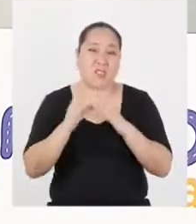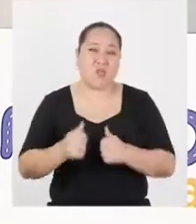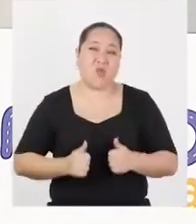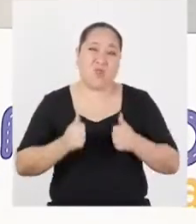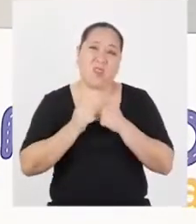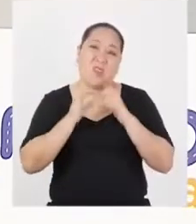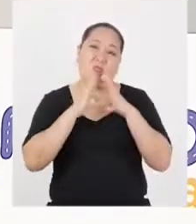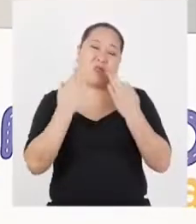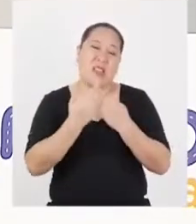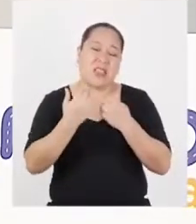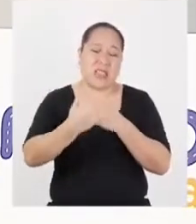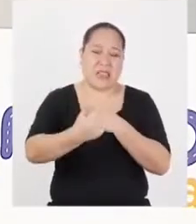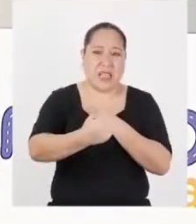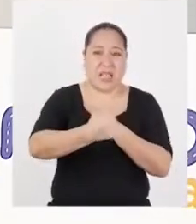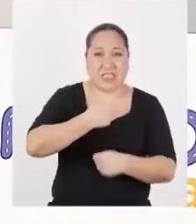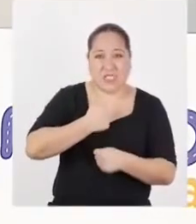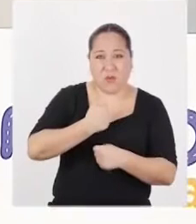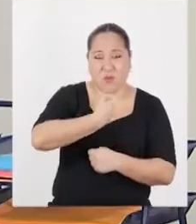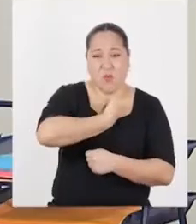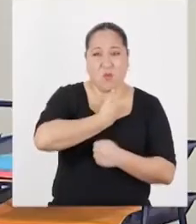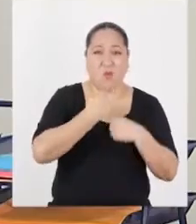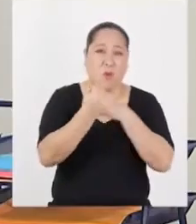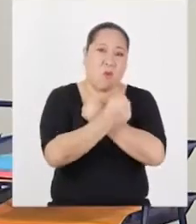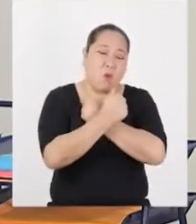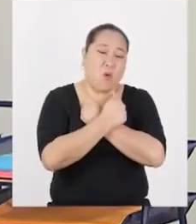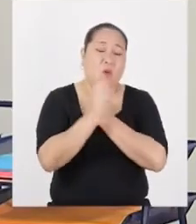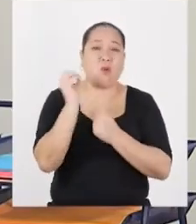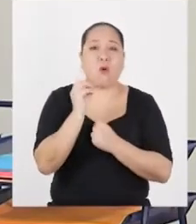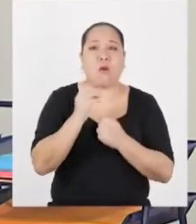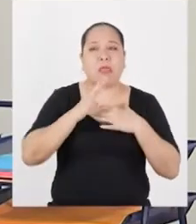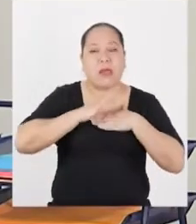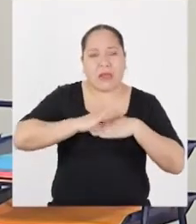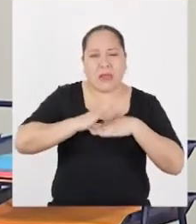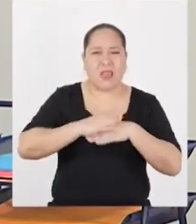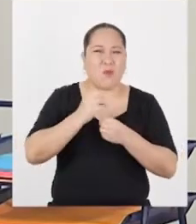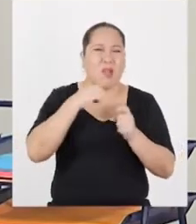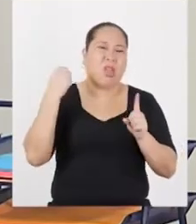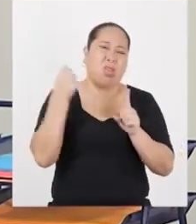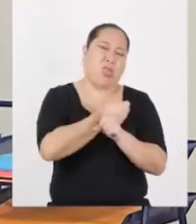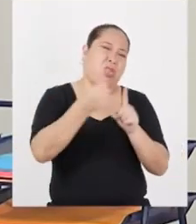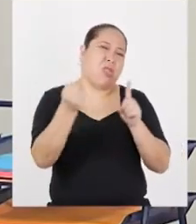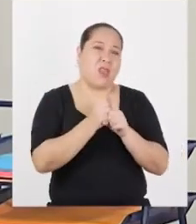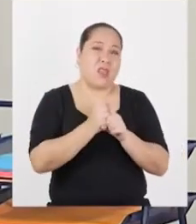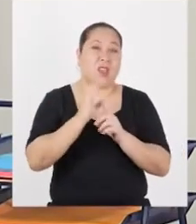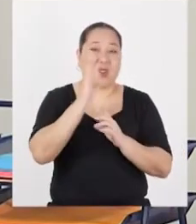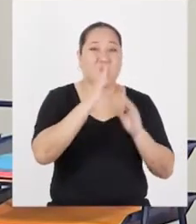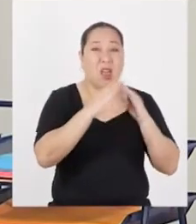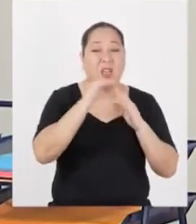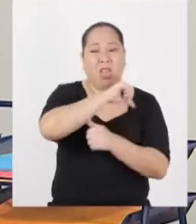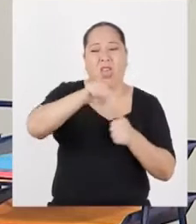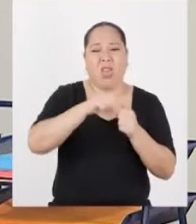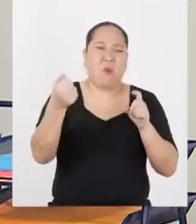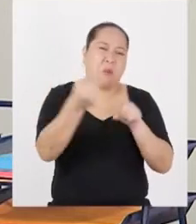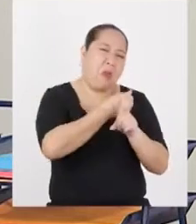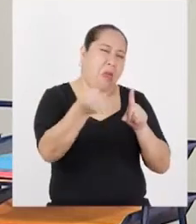Su vida familiar afecta su autoestima y su tranquilidad. Hay mucha violencia. Las personas de su entorno se pasan el día peleando